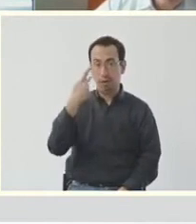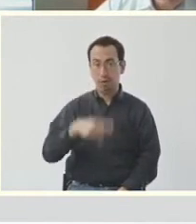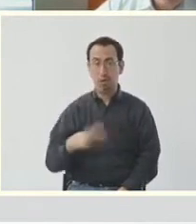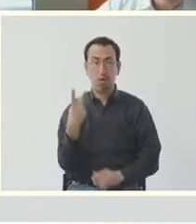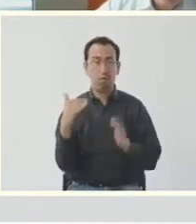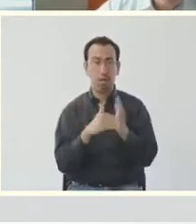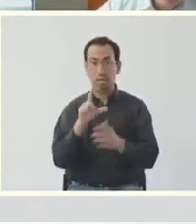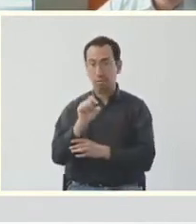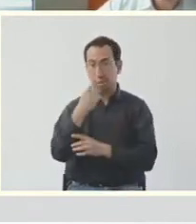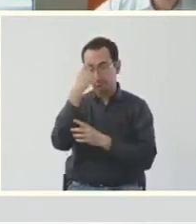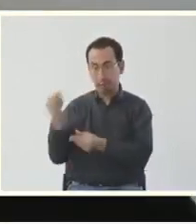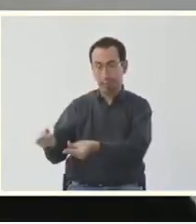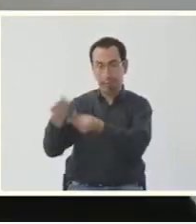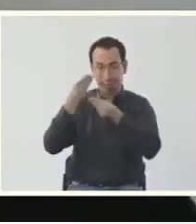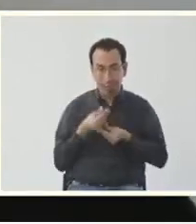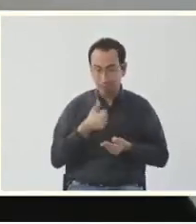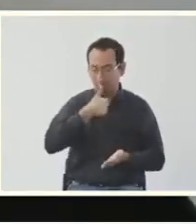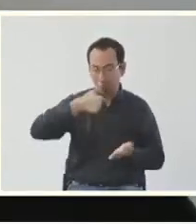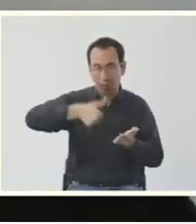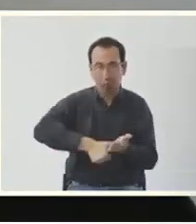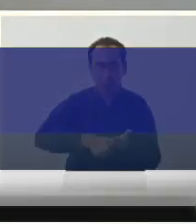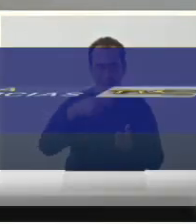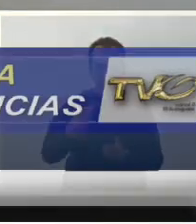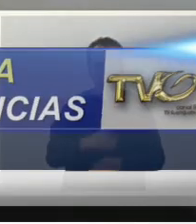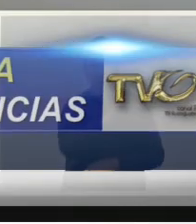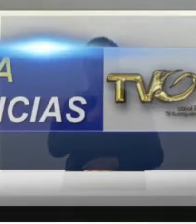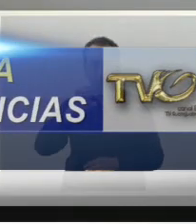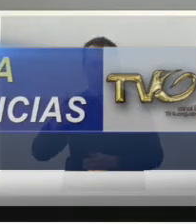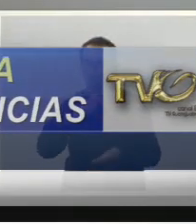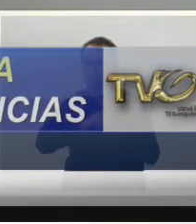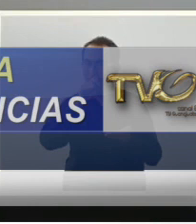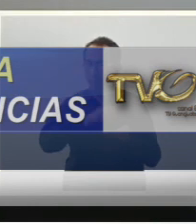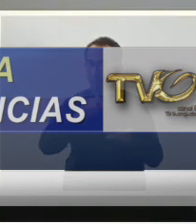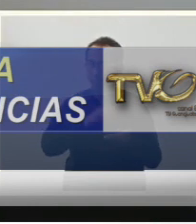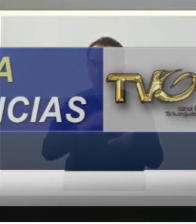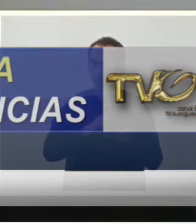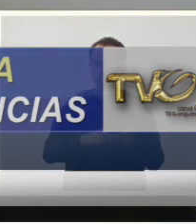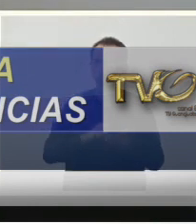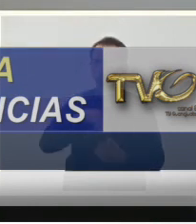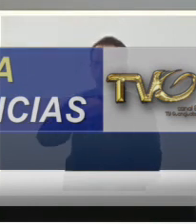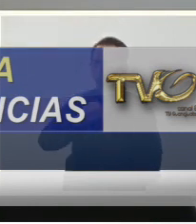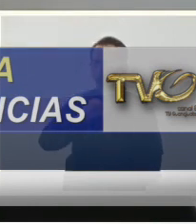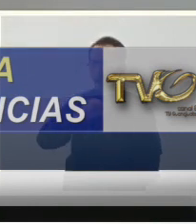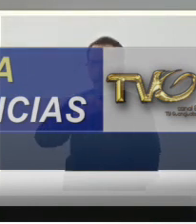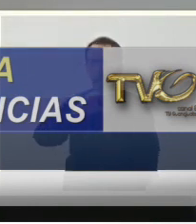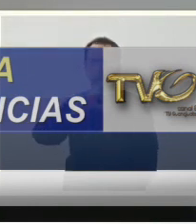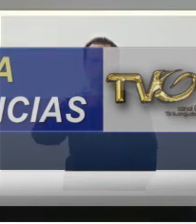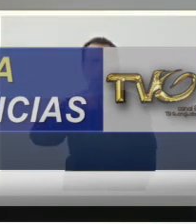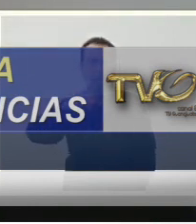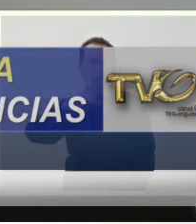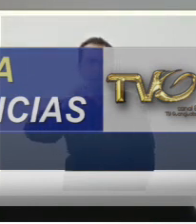2020 se recibió en la oficialidad de partes de este instituto el escrito asignado por la ciudadana Ma Araceli Morales Mancera,